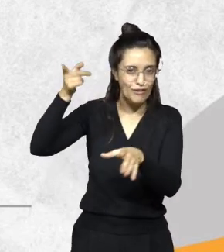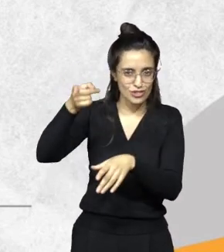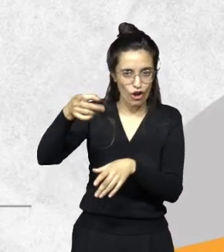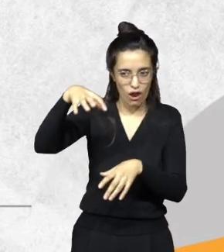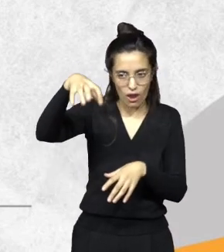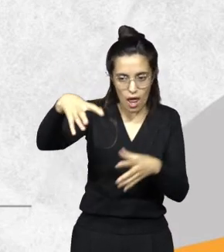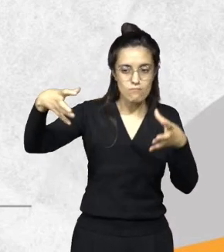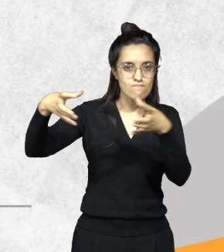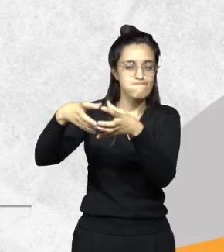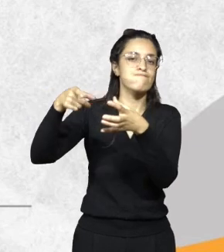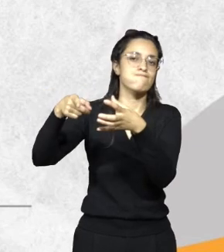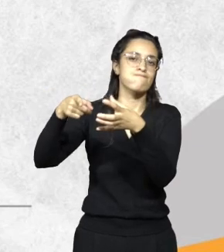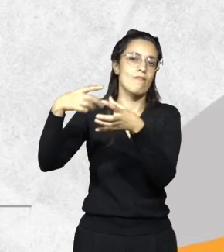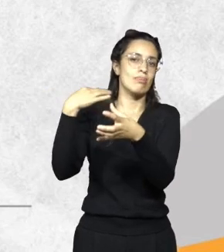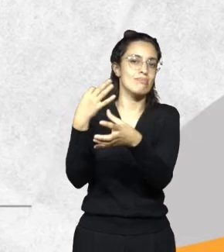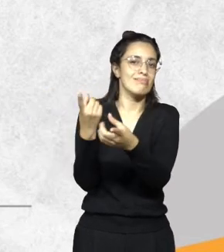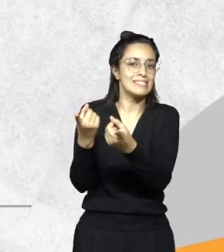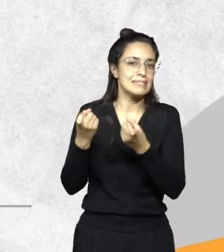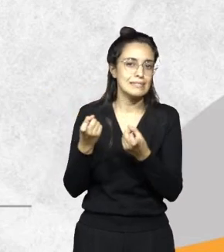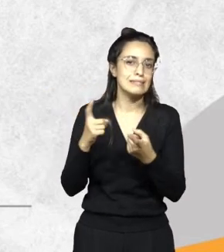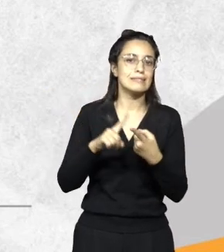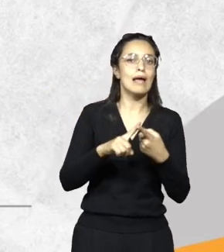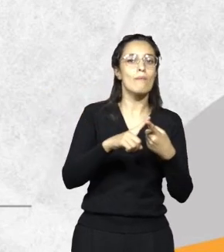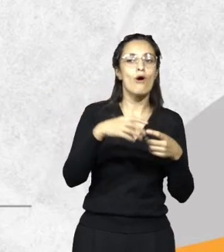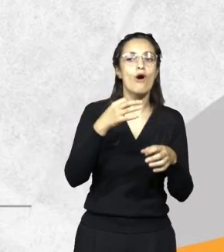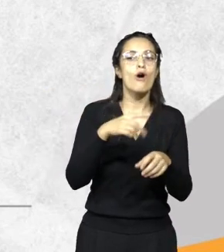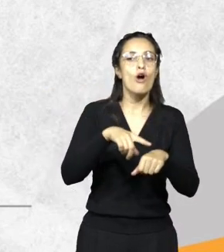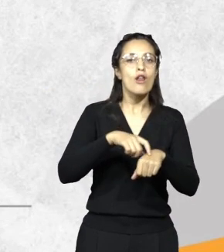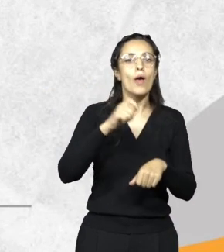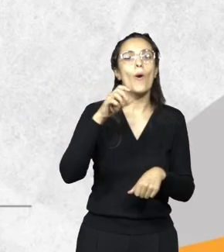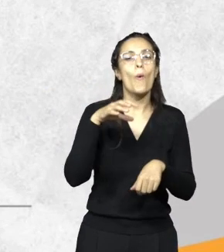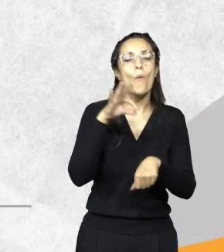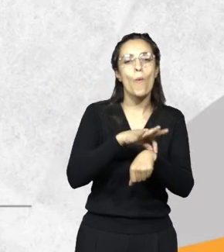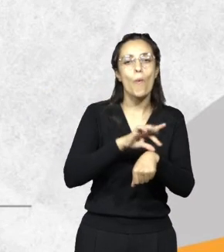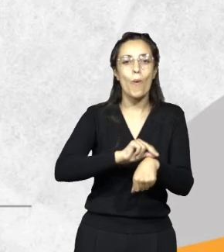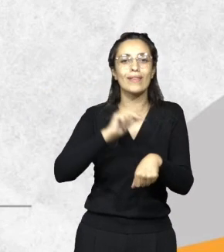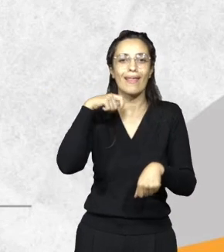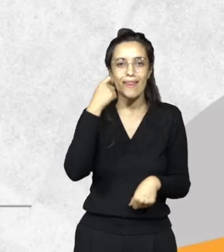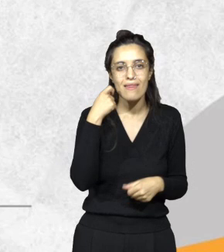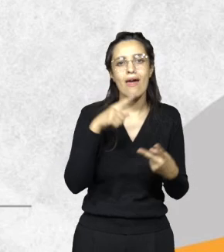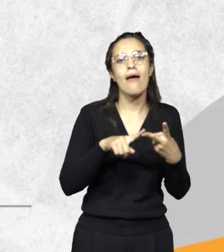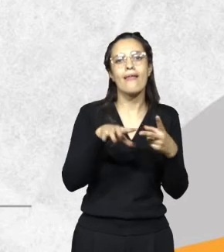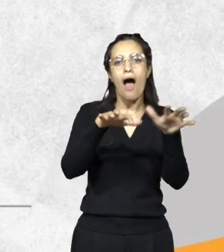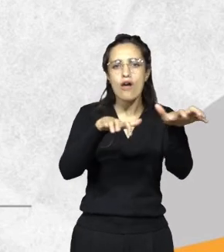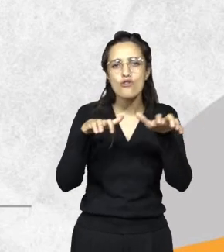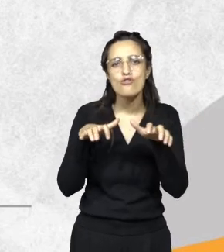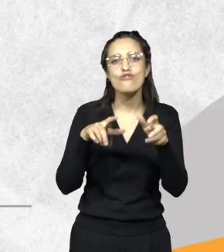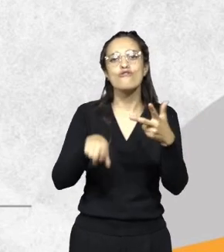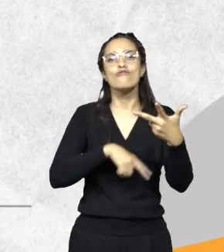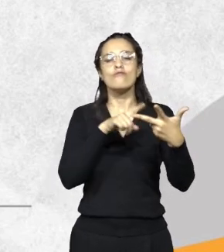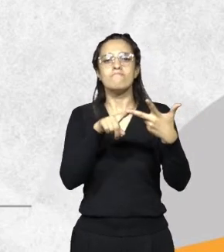necesitamos más tecnicismo, colegios veterinarios, de ingenieros agrónomos, de abogados, siempre por ahí necesitamos, por eso